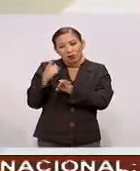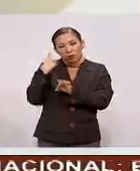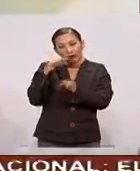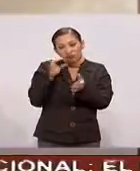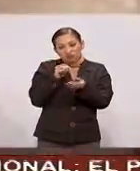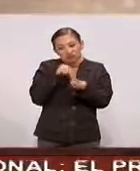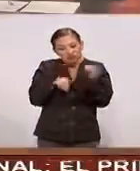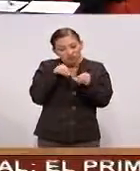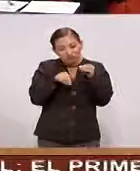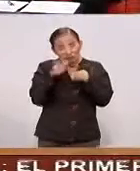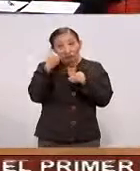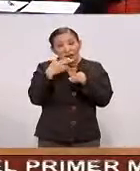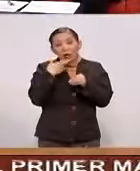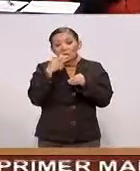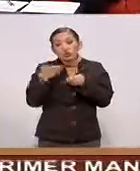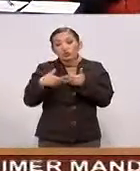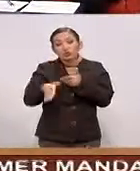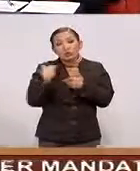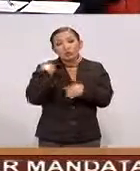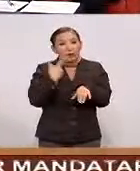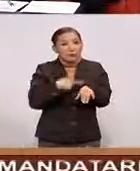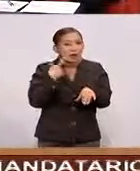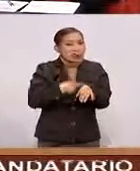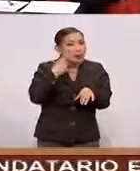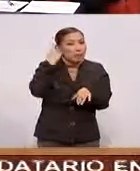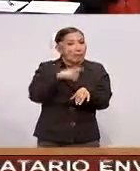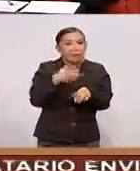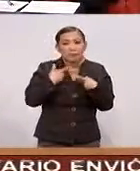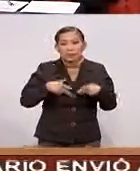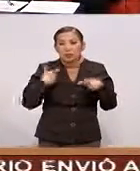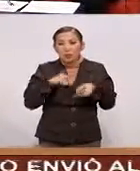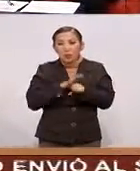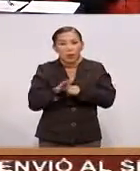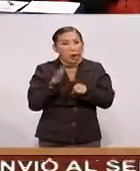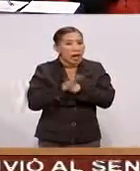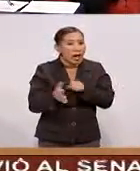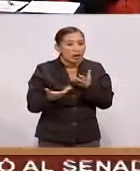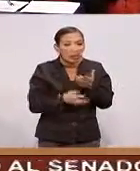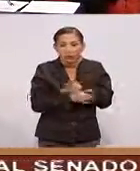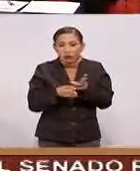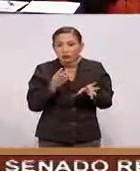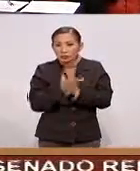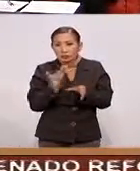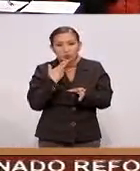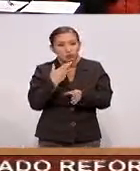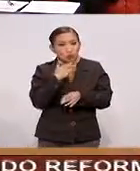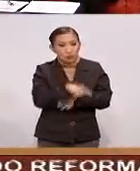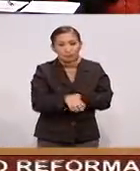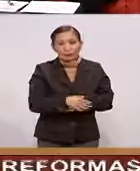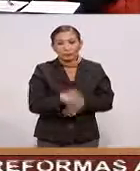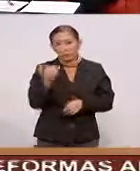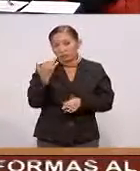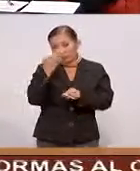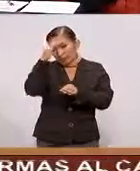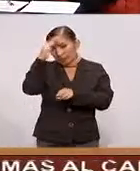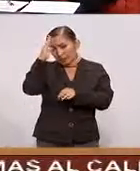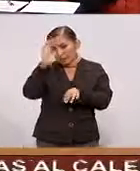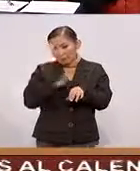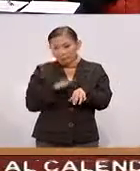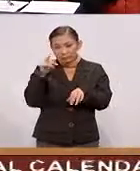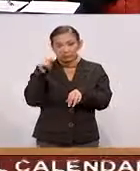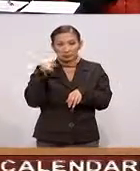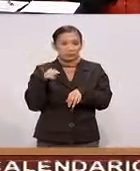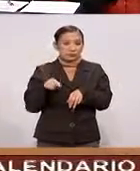qué va a aplicarse? ¿Para qué tipo de enfermedades? ¿Para qué tipo de personas? ¿Para qué tipo de momentos? Está pensado principalmente